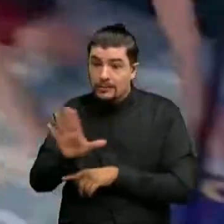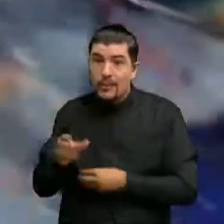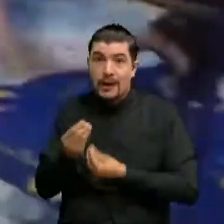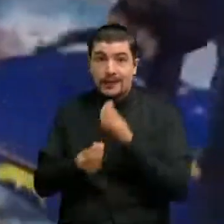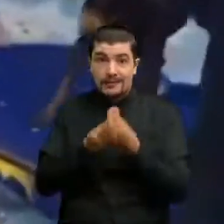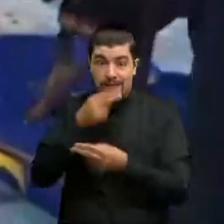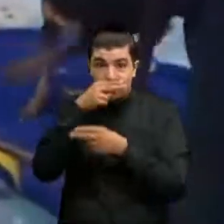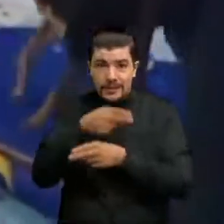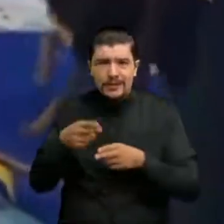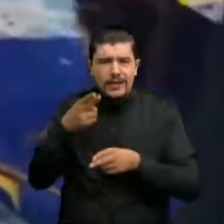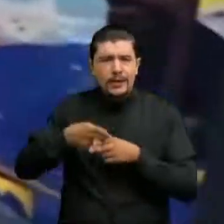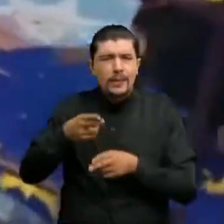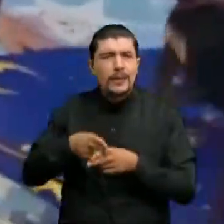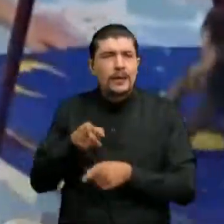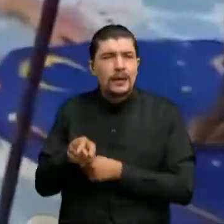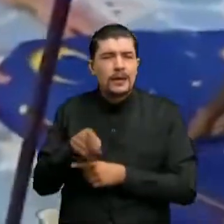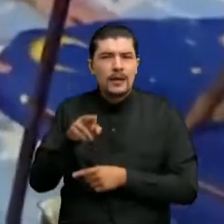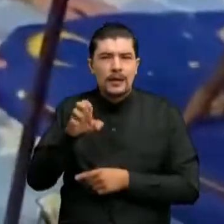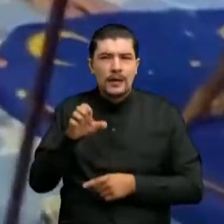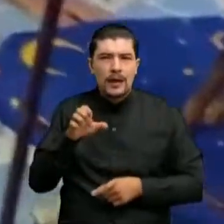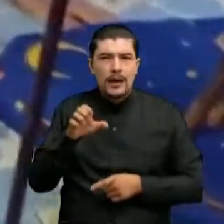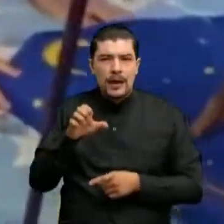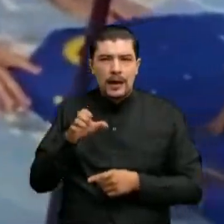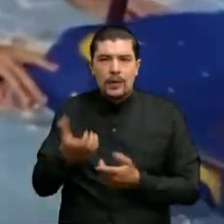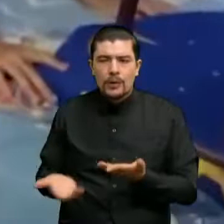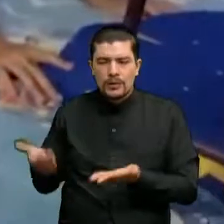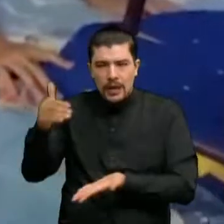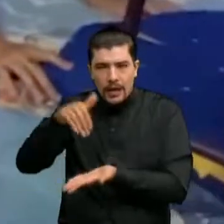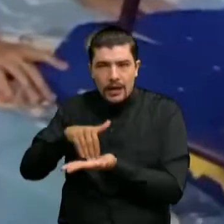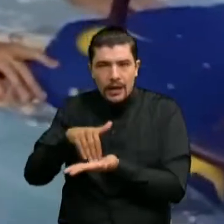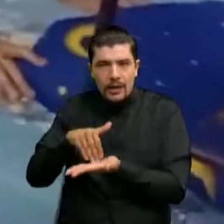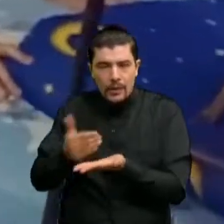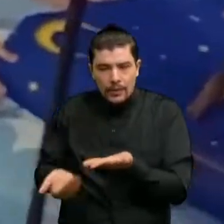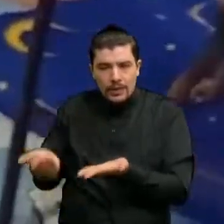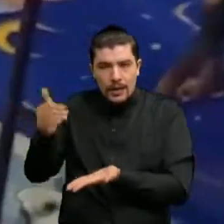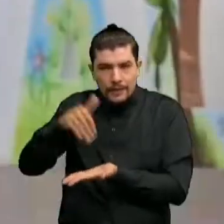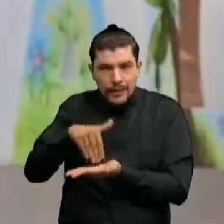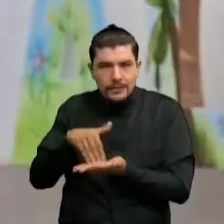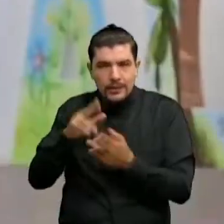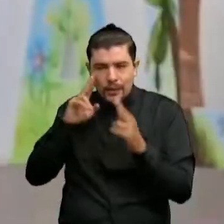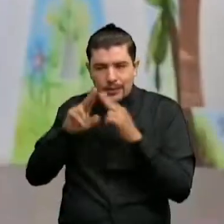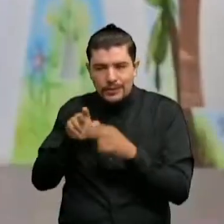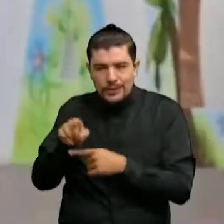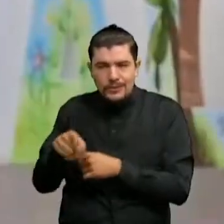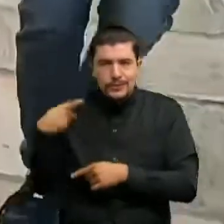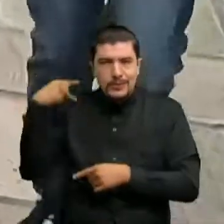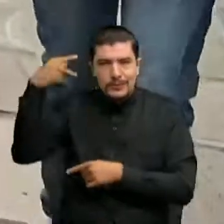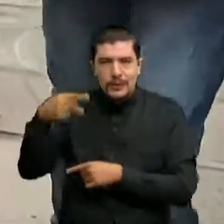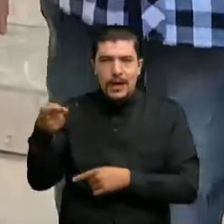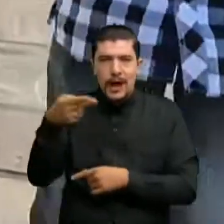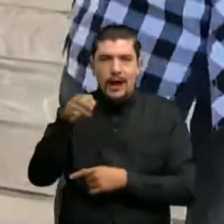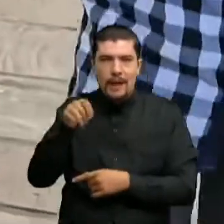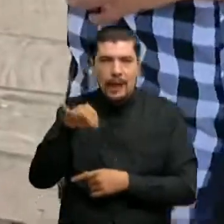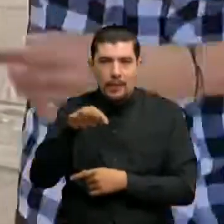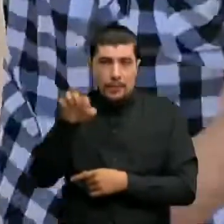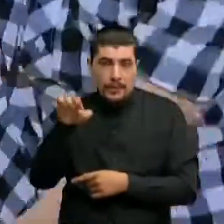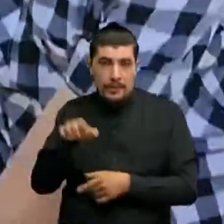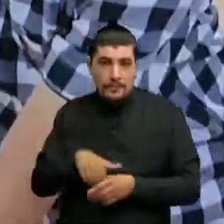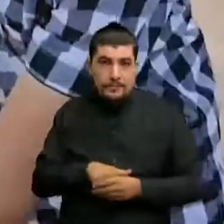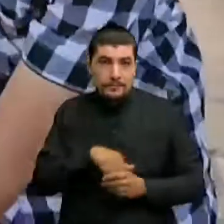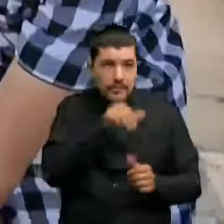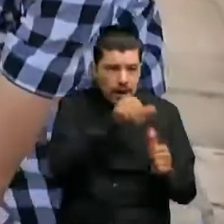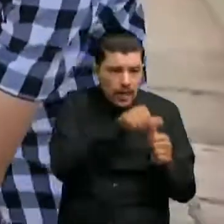llama Reconstruyendo a Gramalote Reconstruido a puño y letra Por niños, niñas y adolescentes del municipio Cada uno